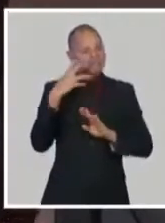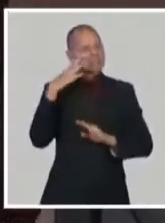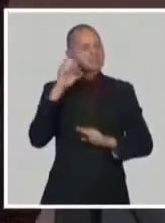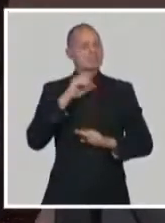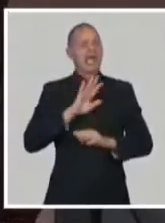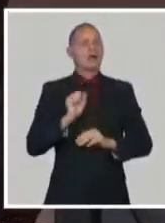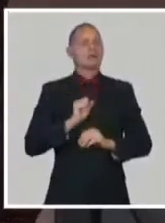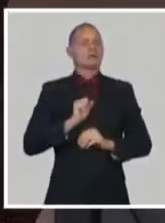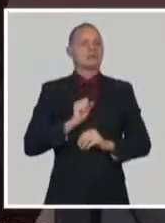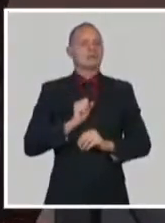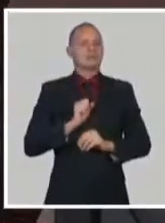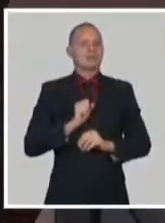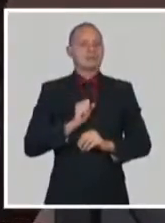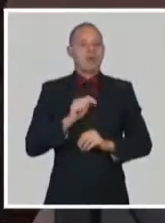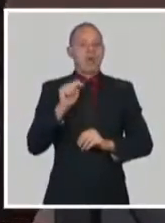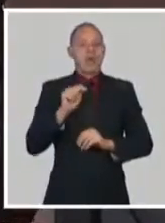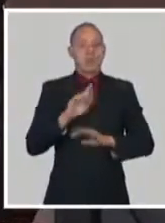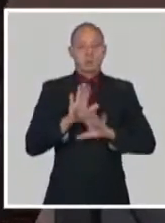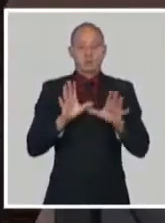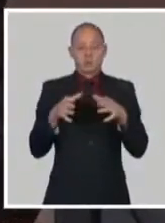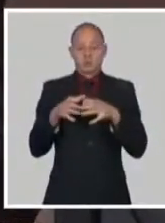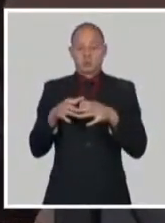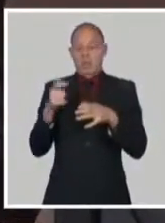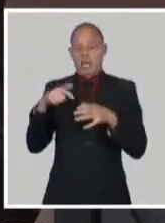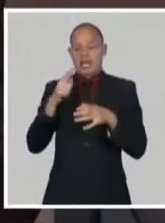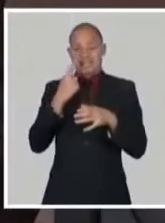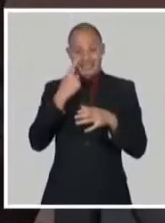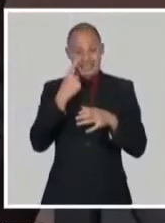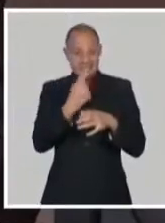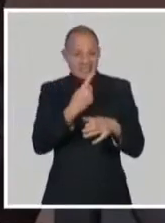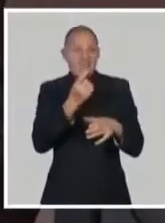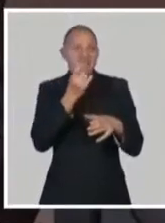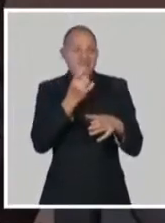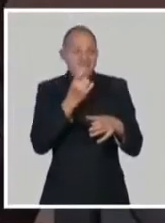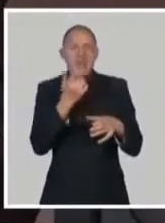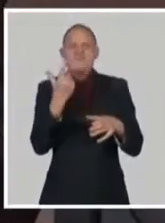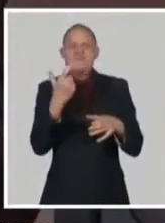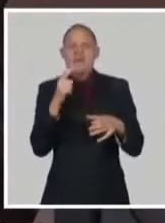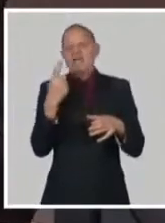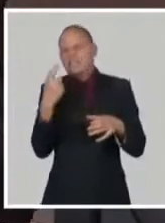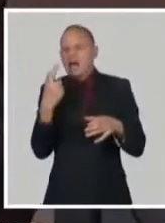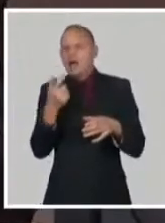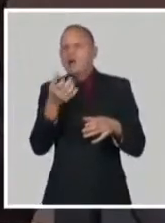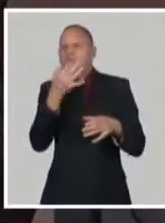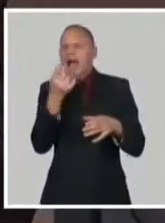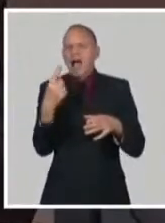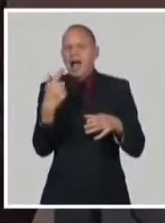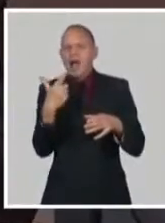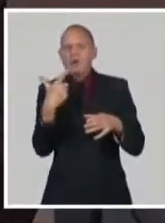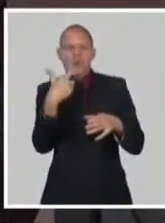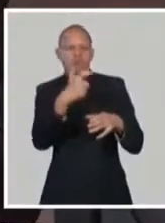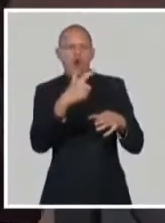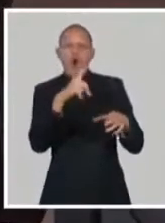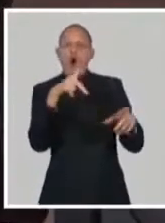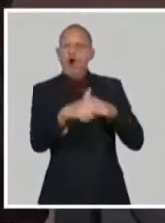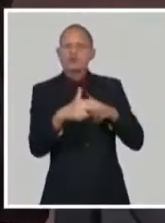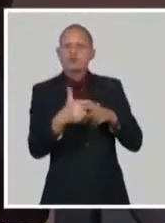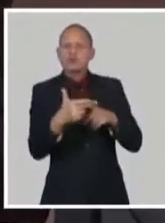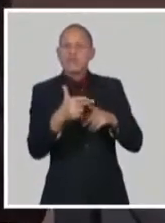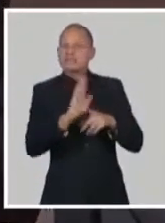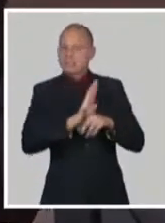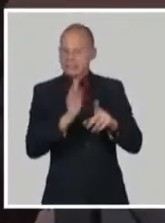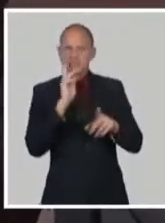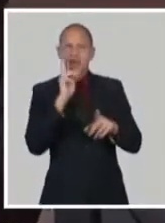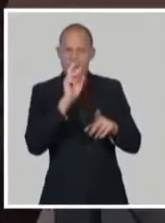en la organización, o trabajar con este antígeno. Ahora, nosotros tenemos capacidad